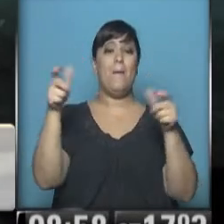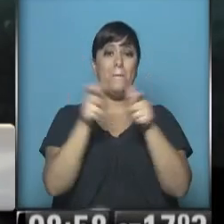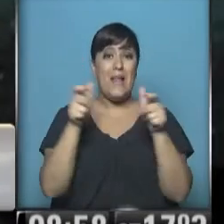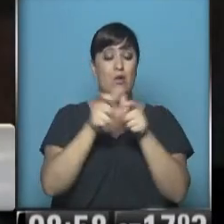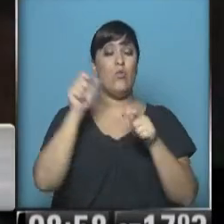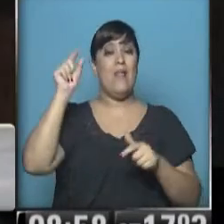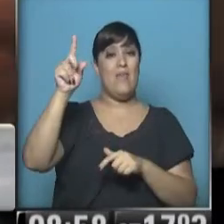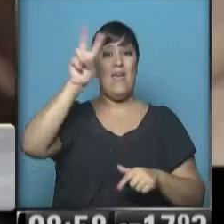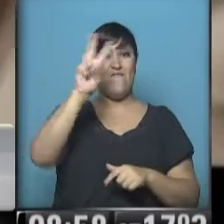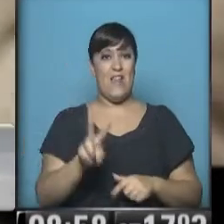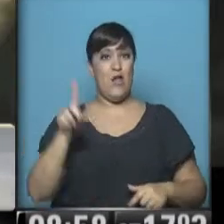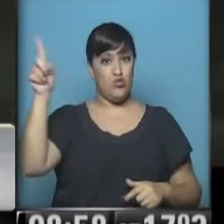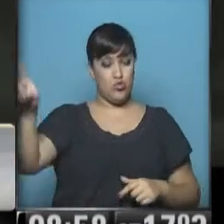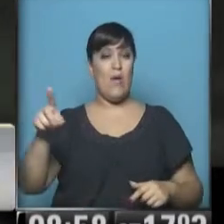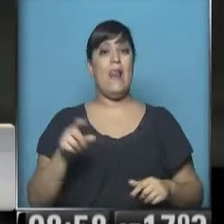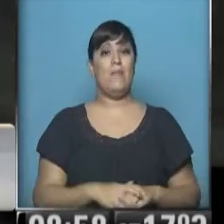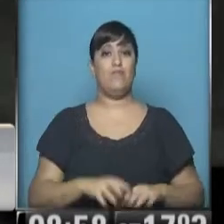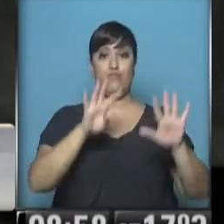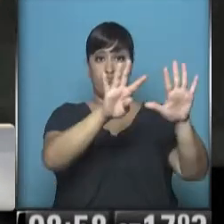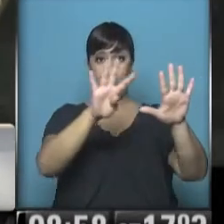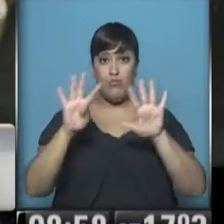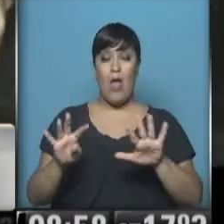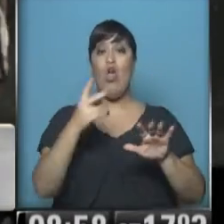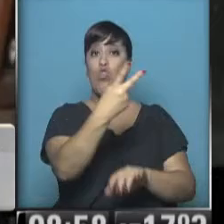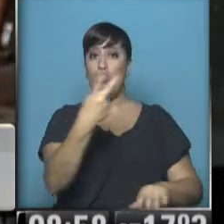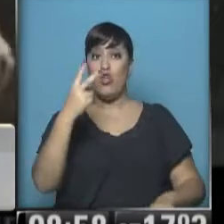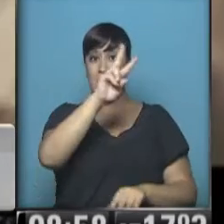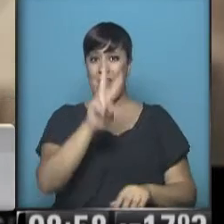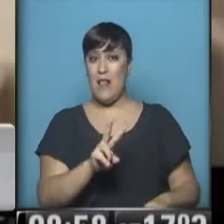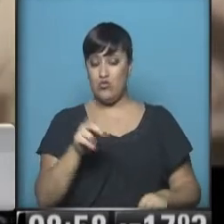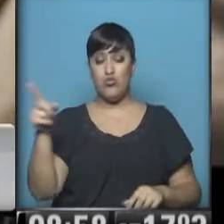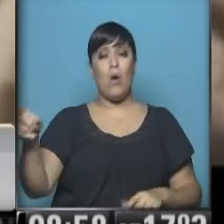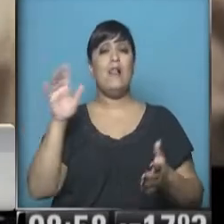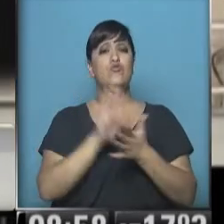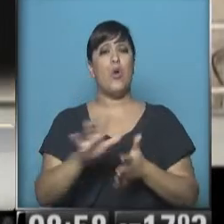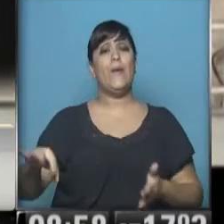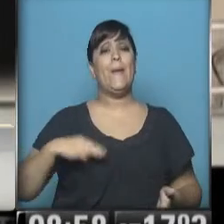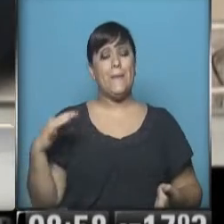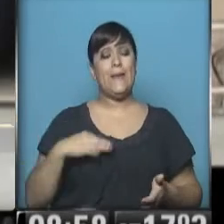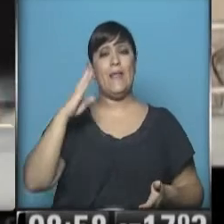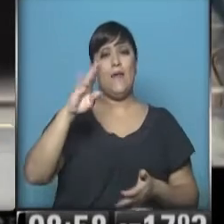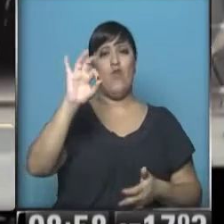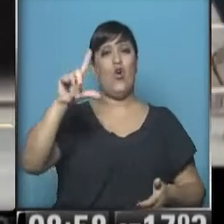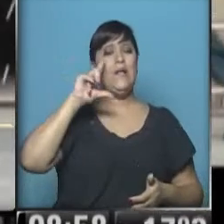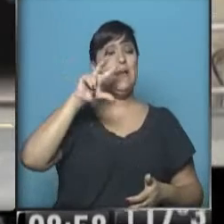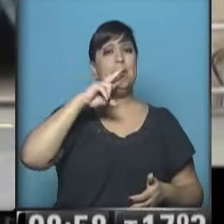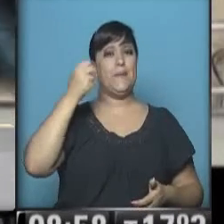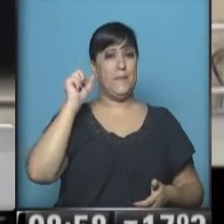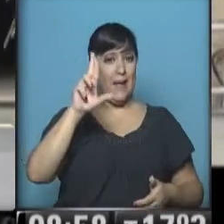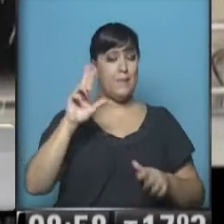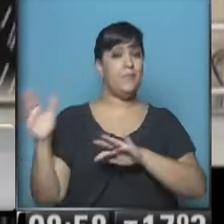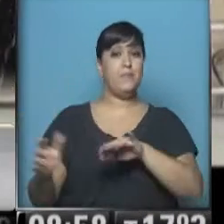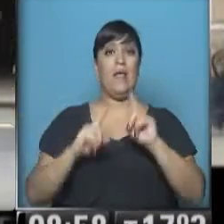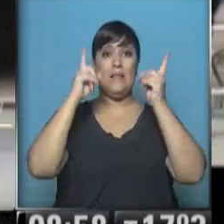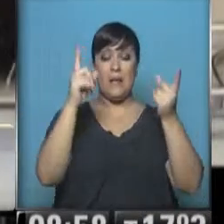latinoamericanas entre las nueve preseleccionadas, película de Alberto Arbelo y que tiene que ver con la vida de Simón Bolívar. Y conectamos a Ricardo